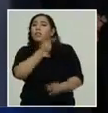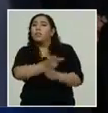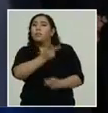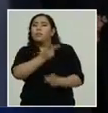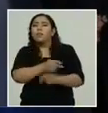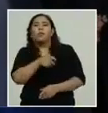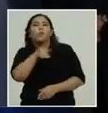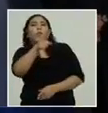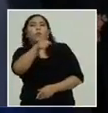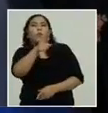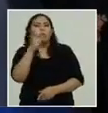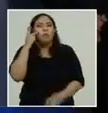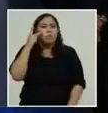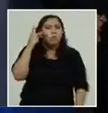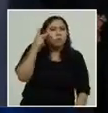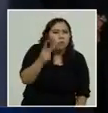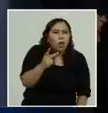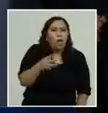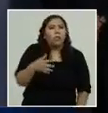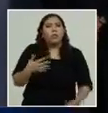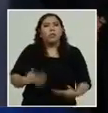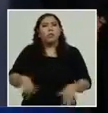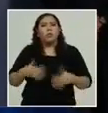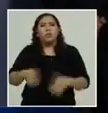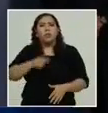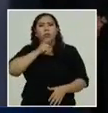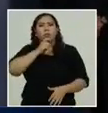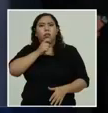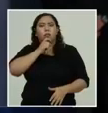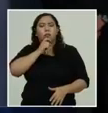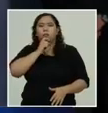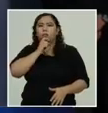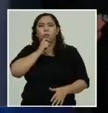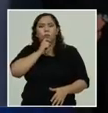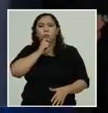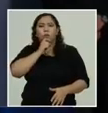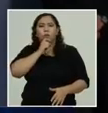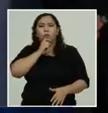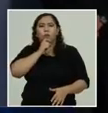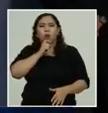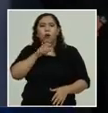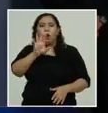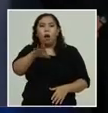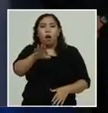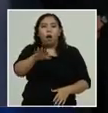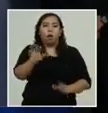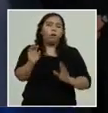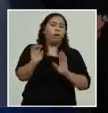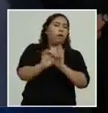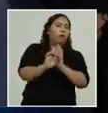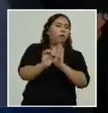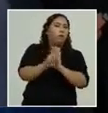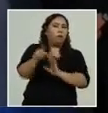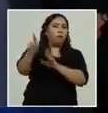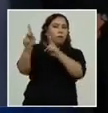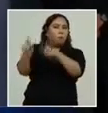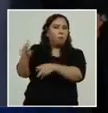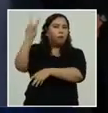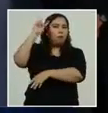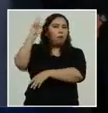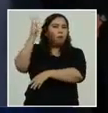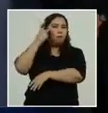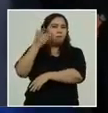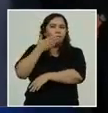si miran alguna persona o individuo que esté cometiendo algún acto ilícito estamos garantizando la